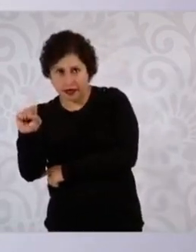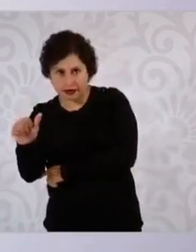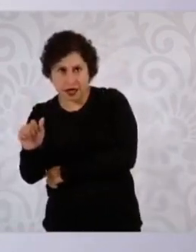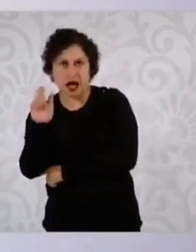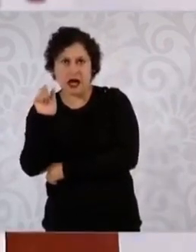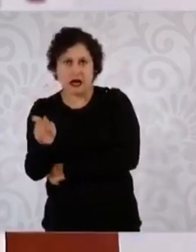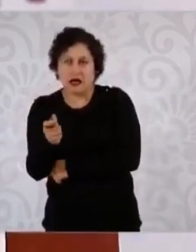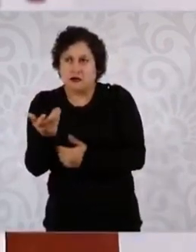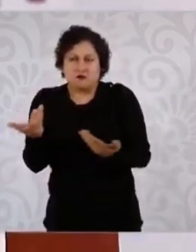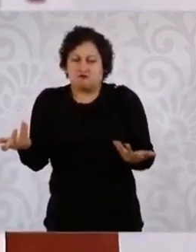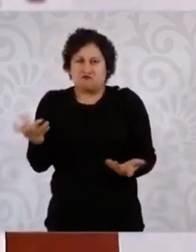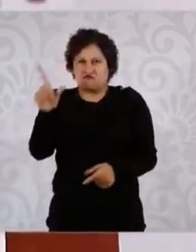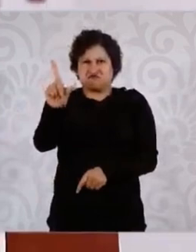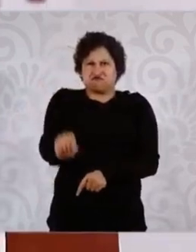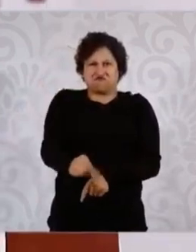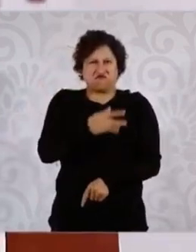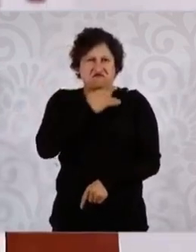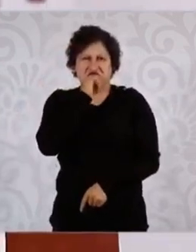casa.